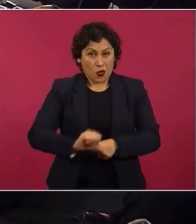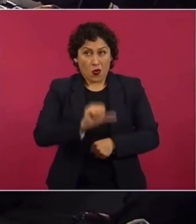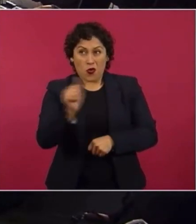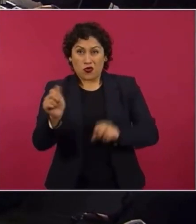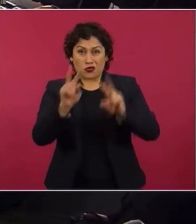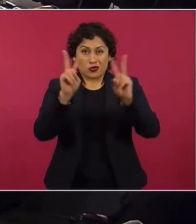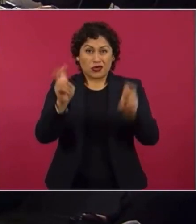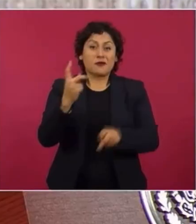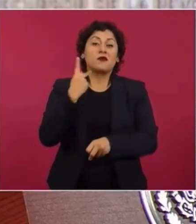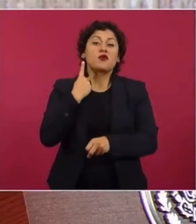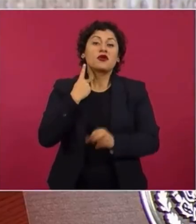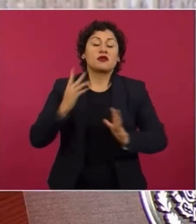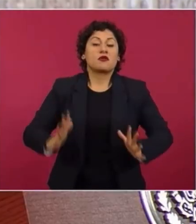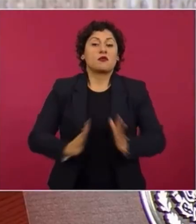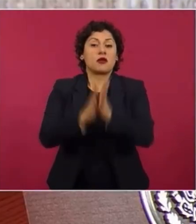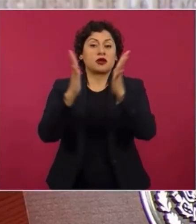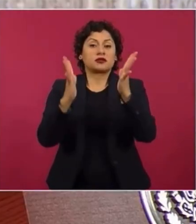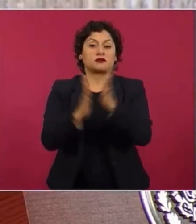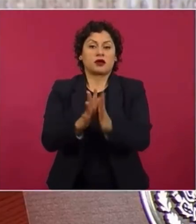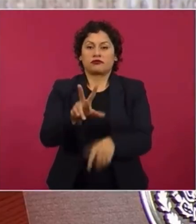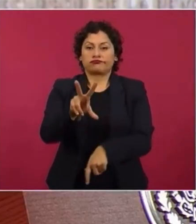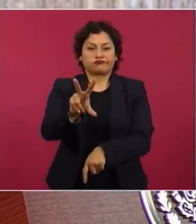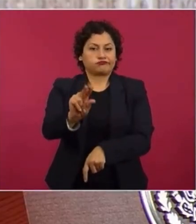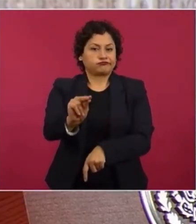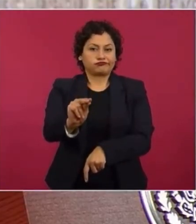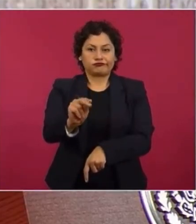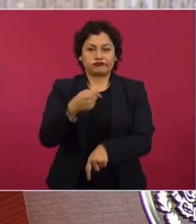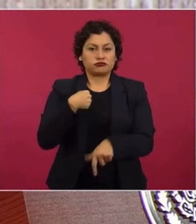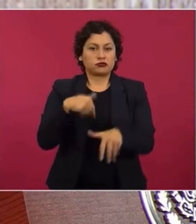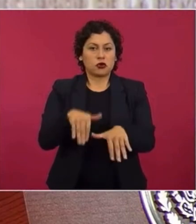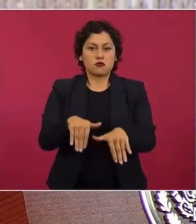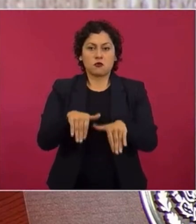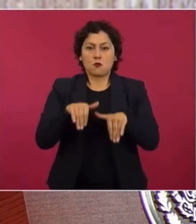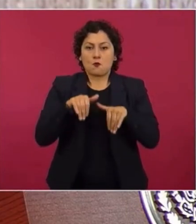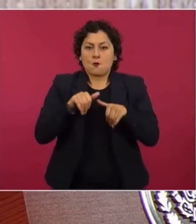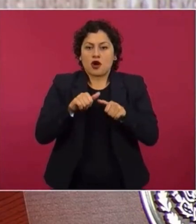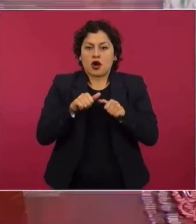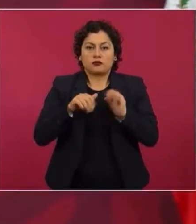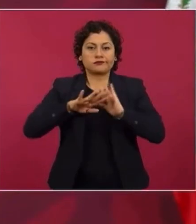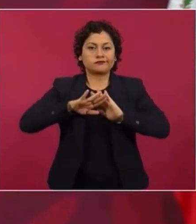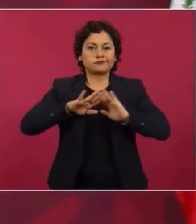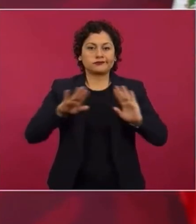que ya cierro mi ciclo.